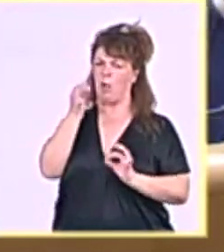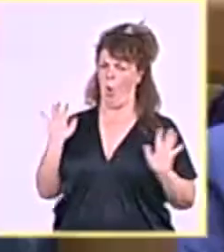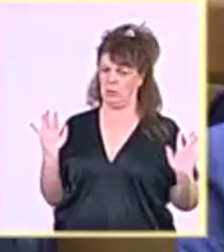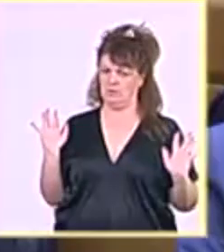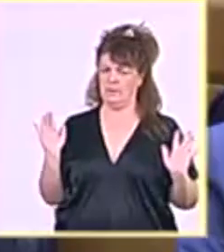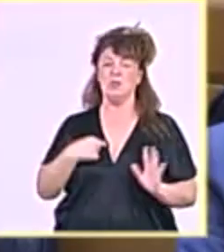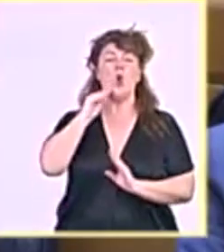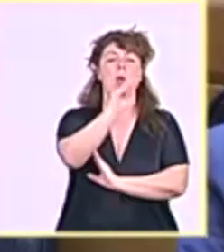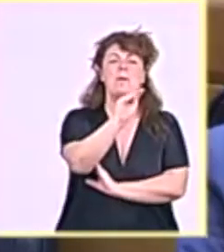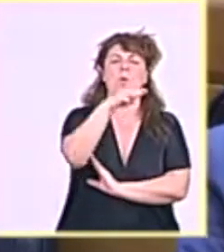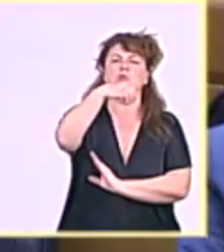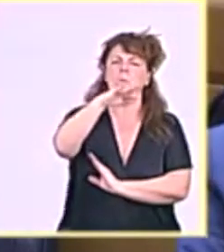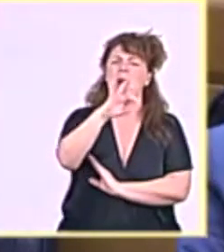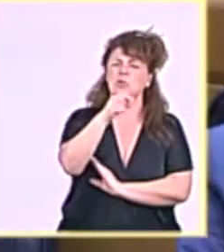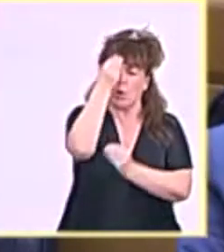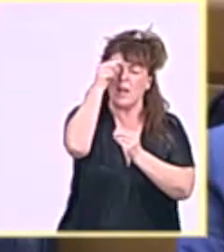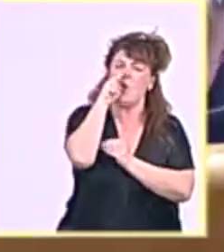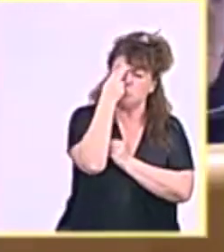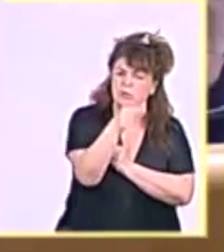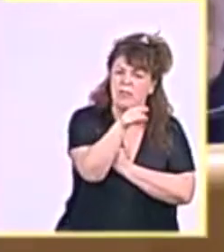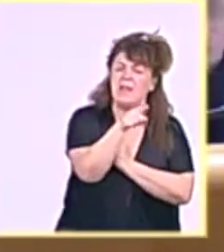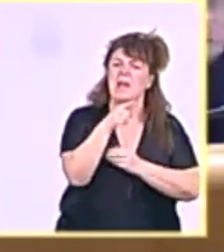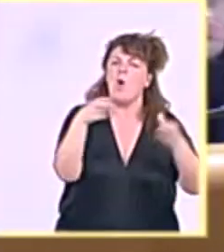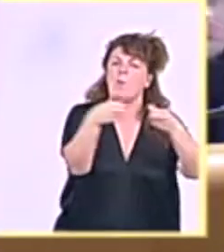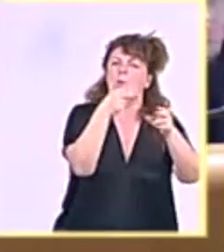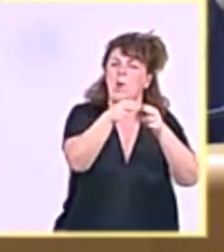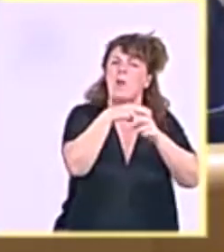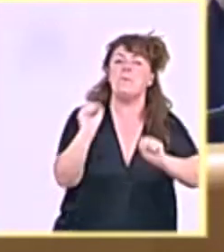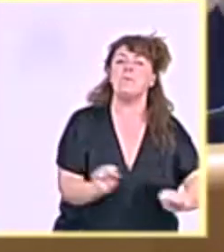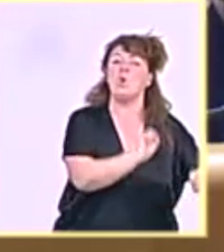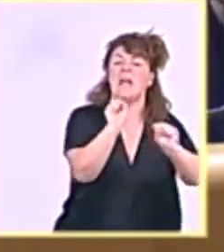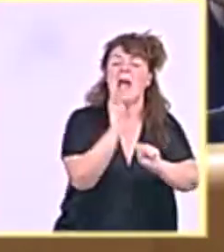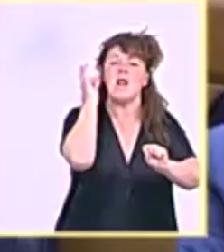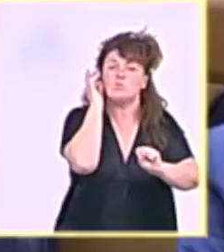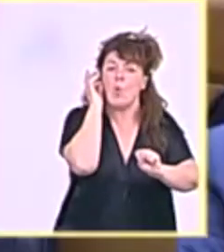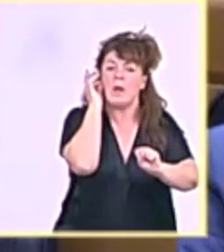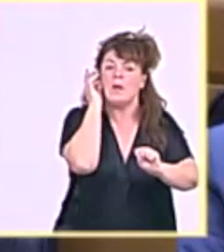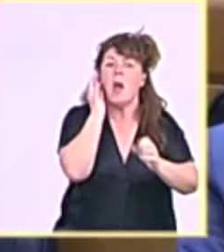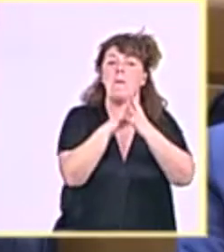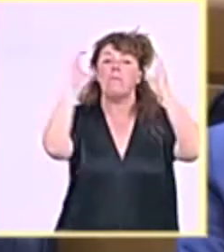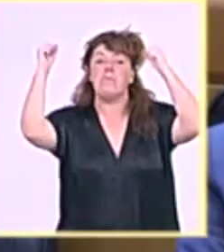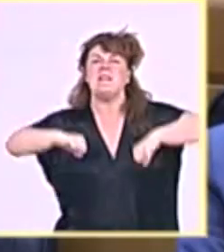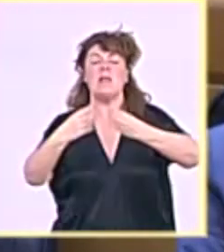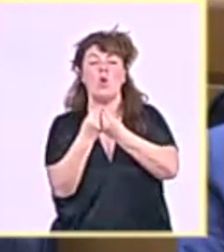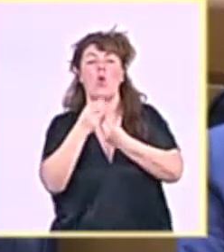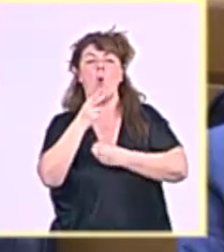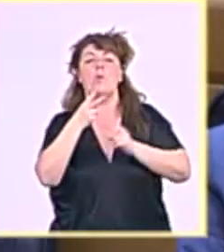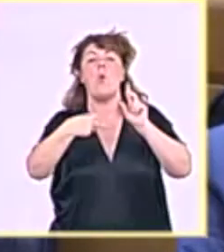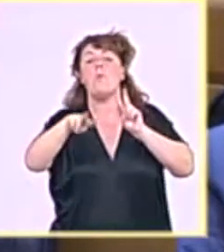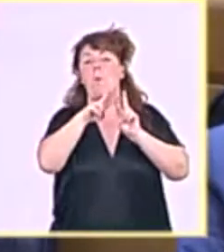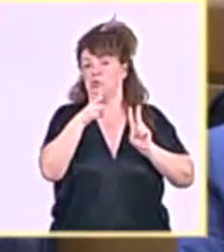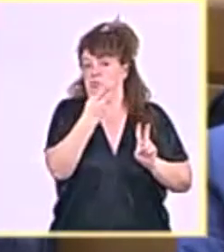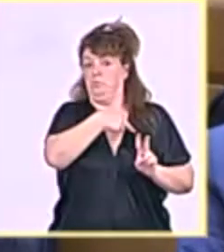protege a las mujeres pactando con Vox? Señor Maroto, ¿cree usted que es así? ¿Cree usted que